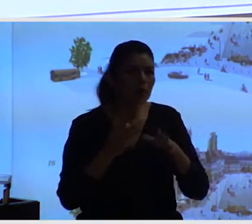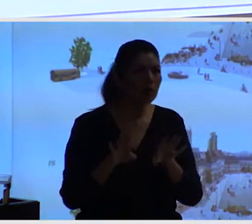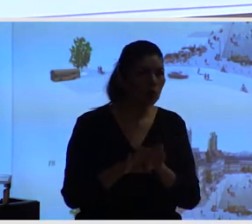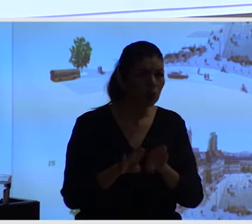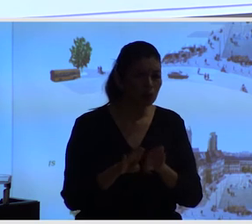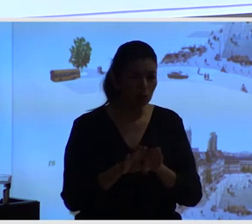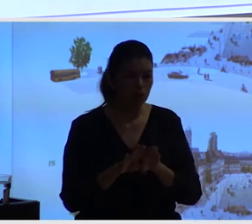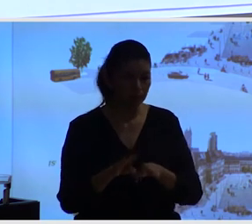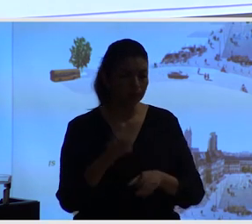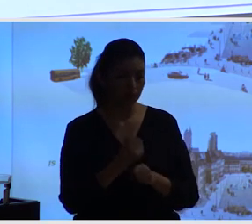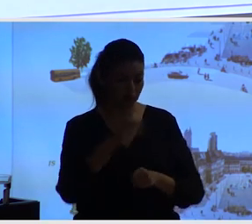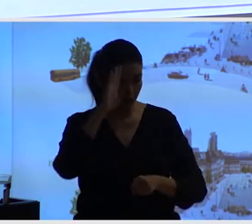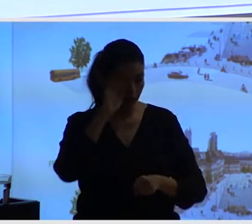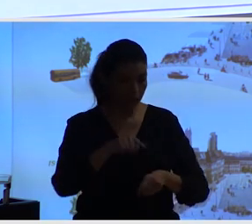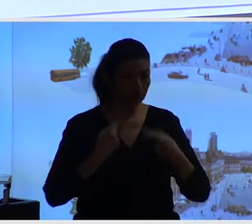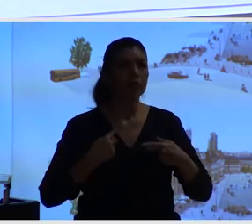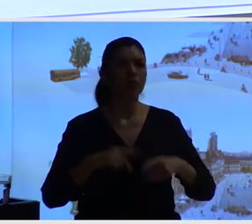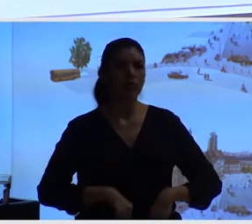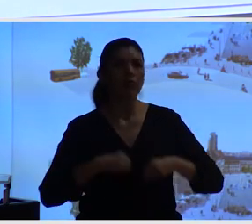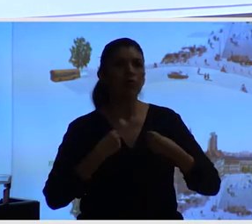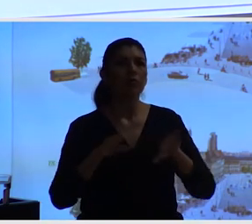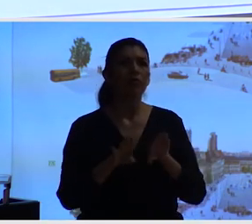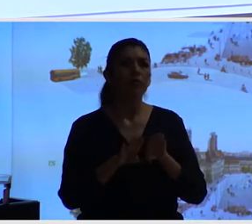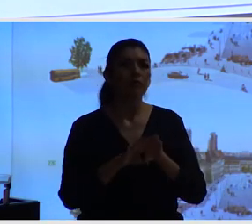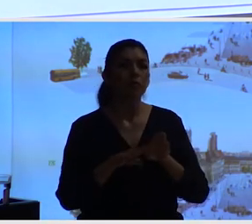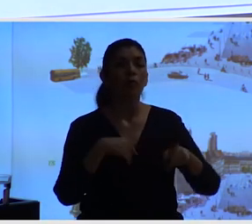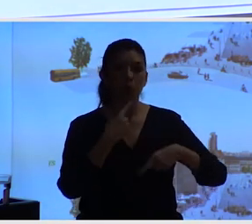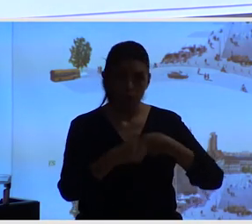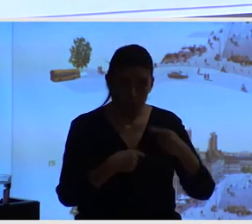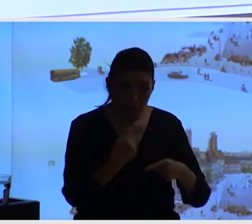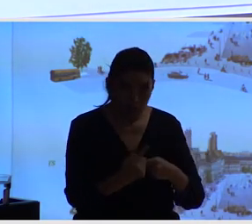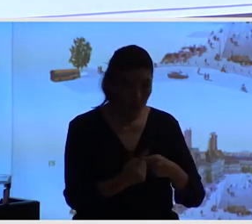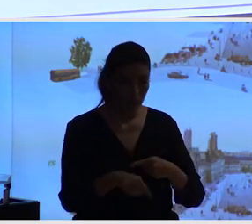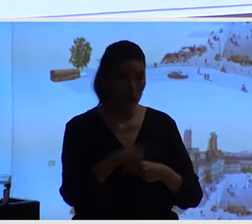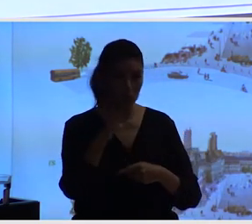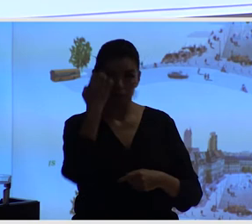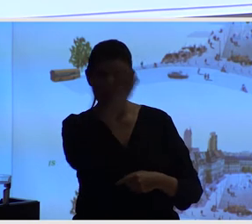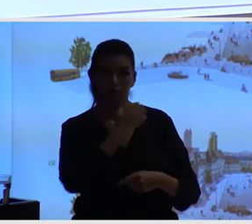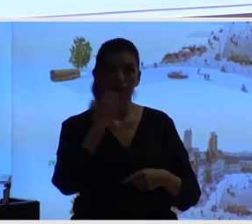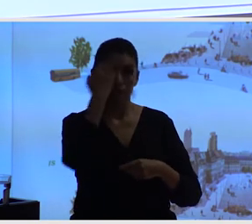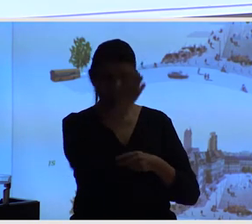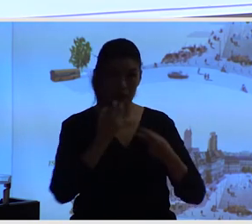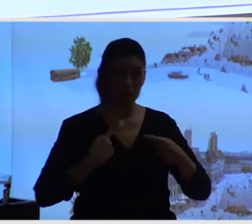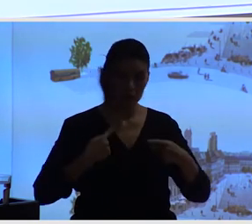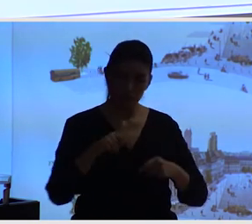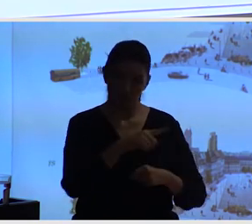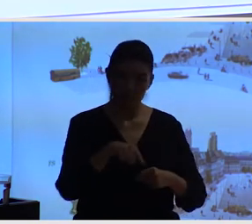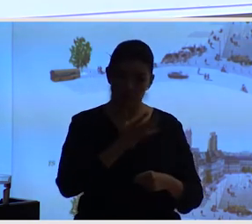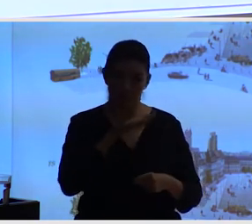al final. Los edificios, digamos, el diseño de los edificios, es informado, es definido, es